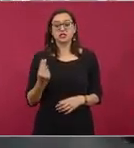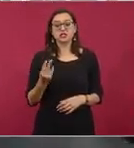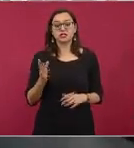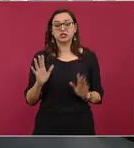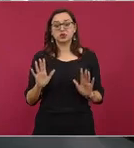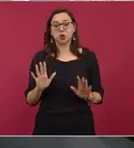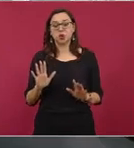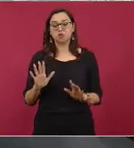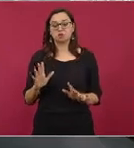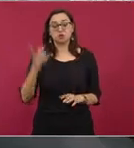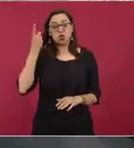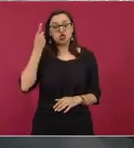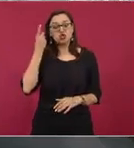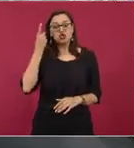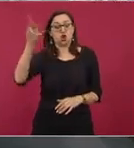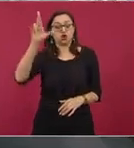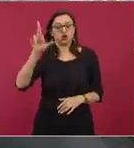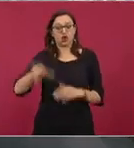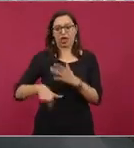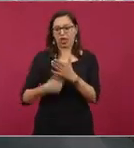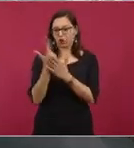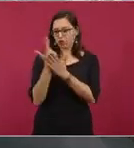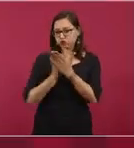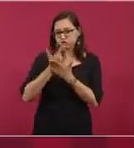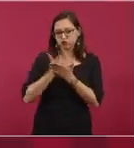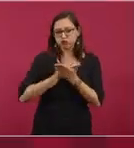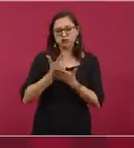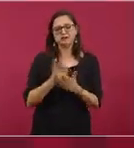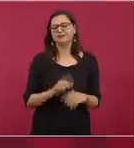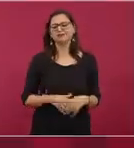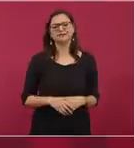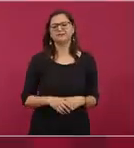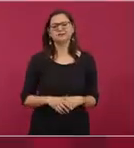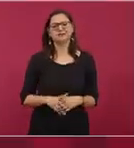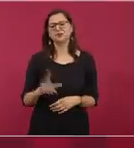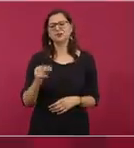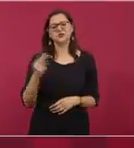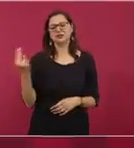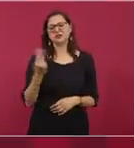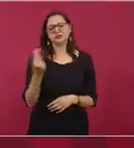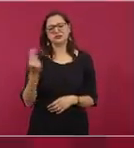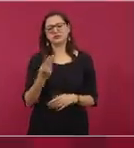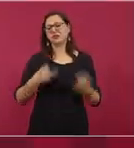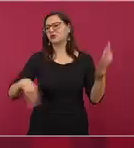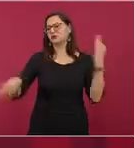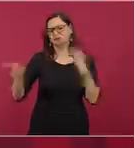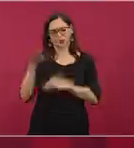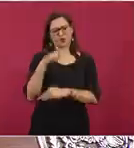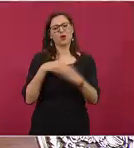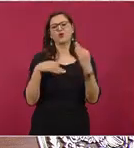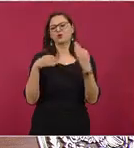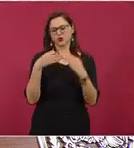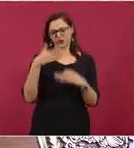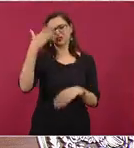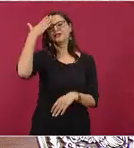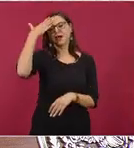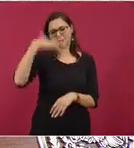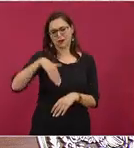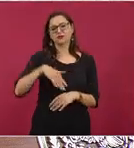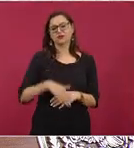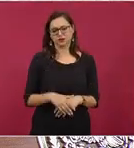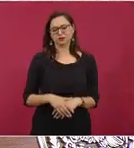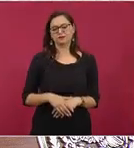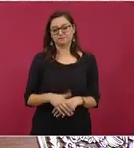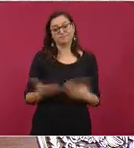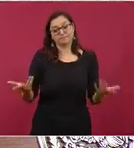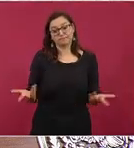doctor en economía para saber cómo administrar bien